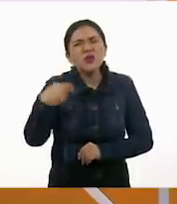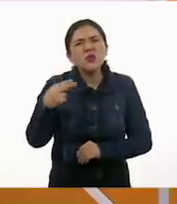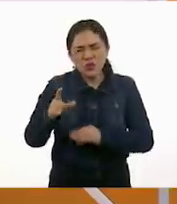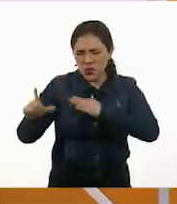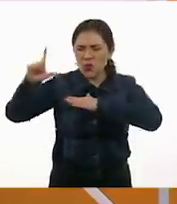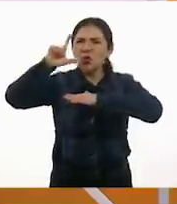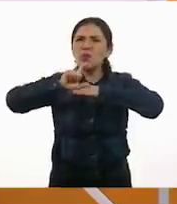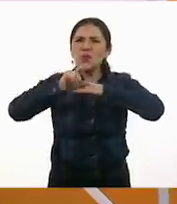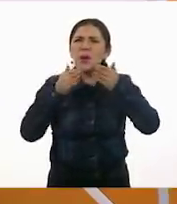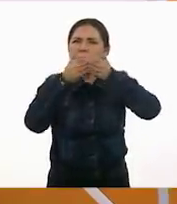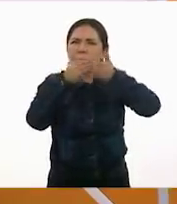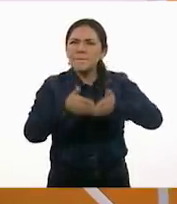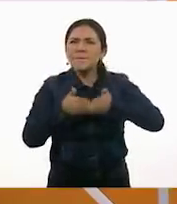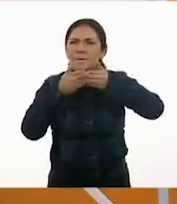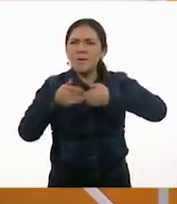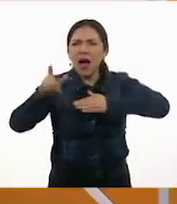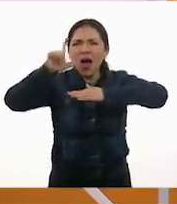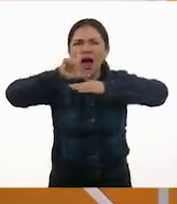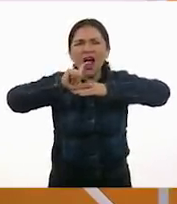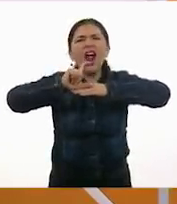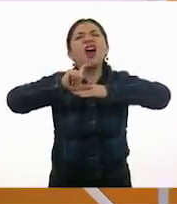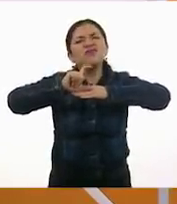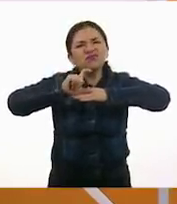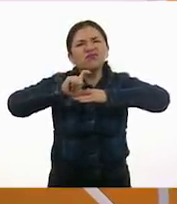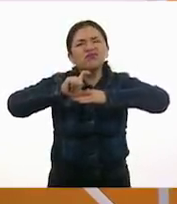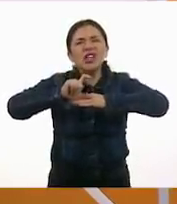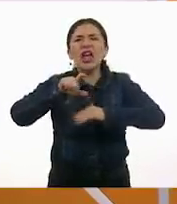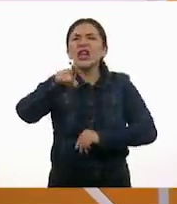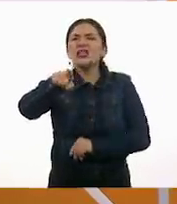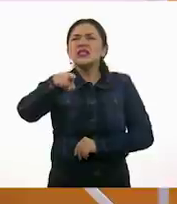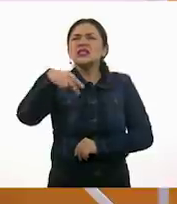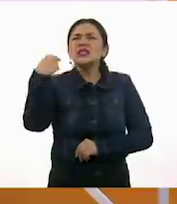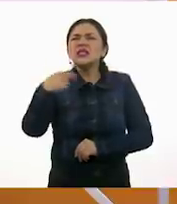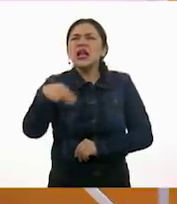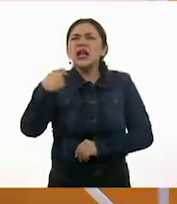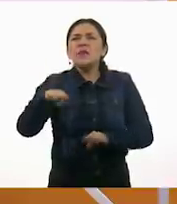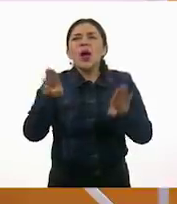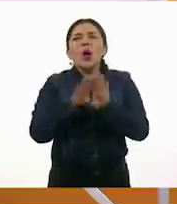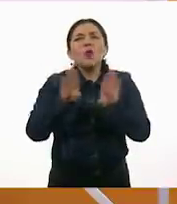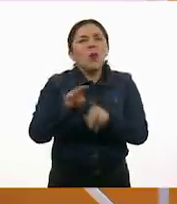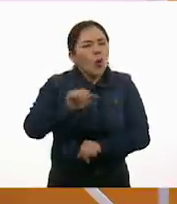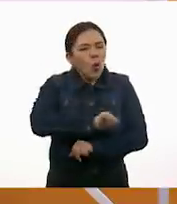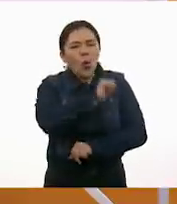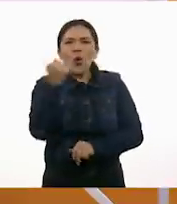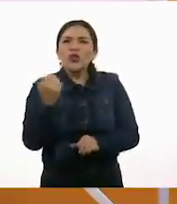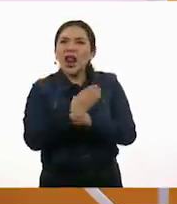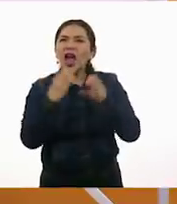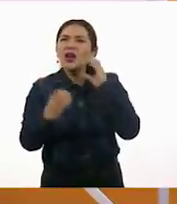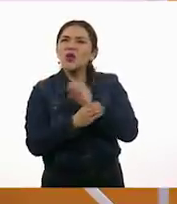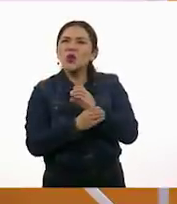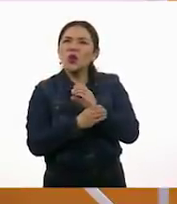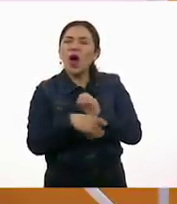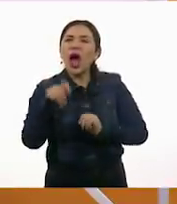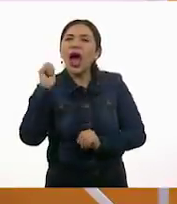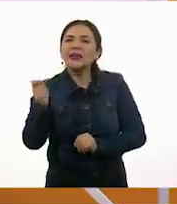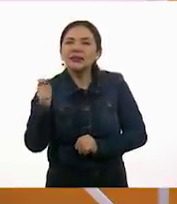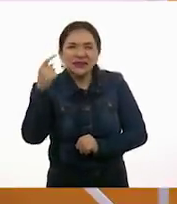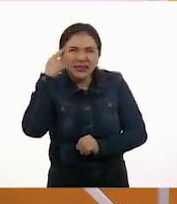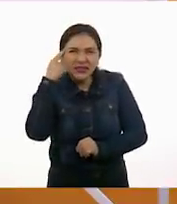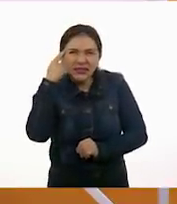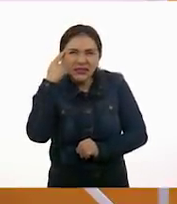casa cómo se llaman? Tú, Alexia, ¿sabes el nombre? Creo que tiene el nombre parecido al de otro objeto. Exacto. Es una... Sí,